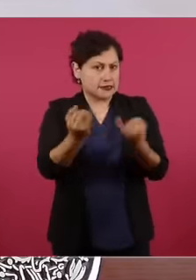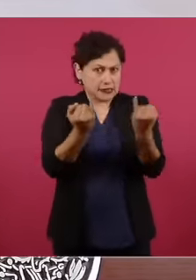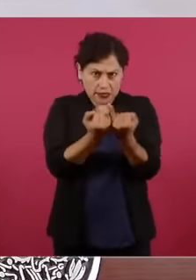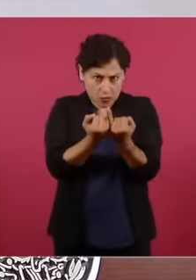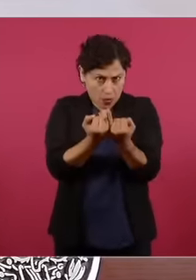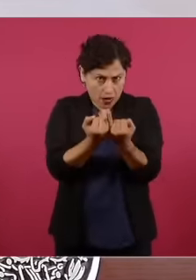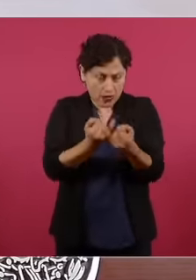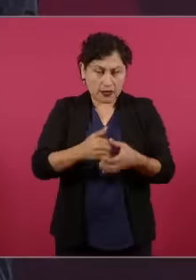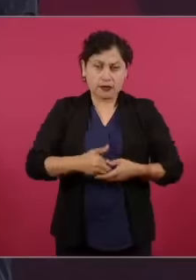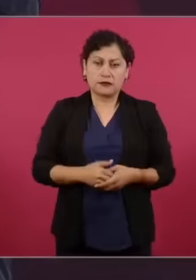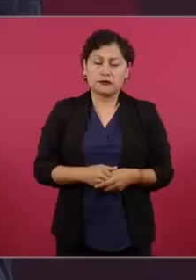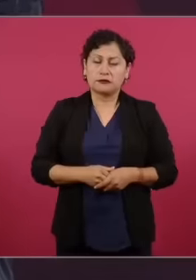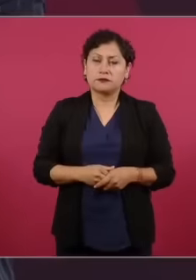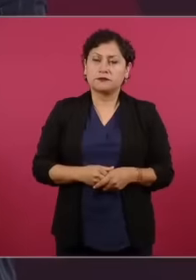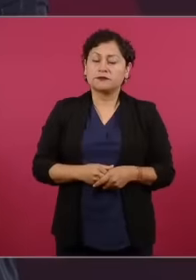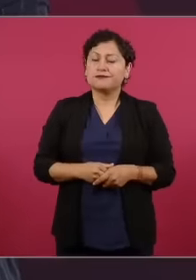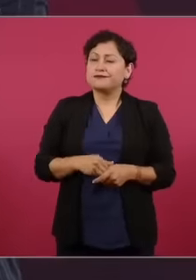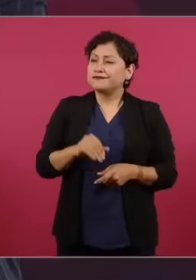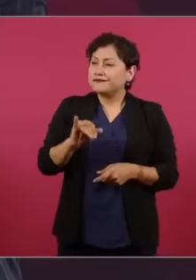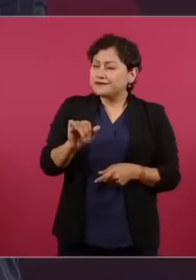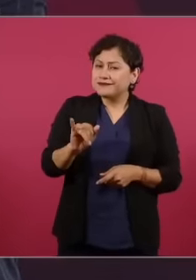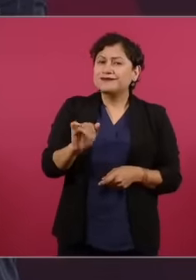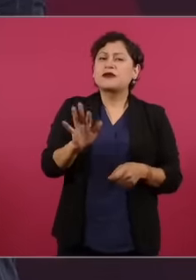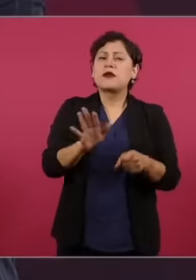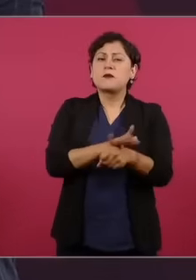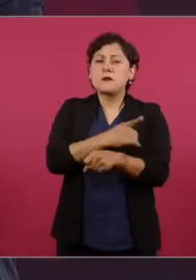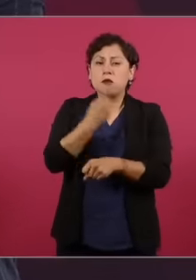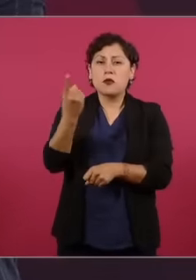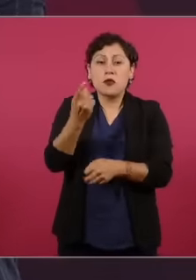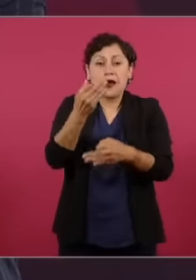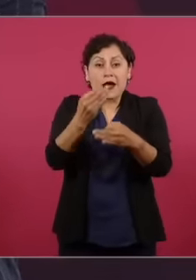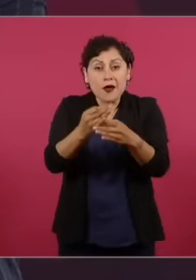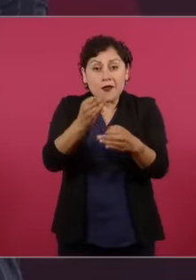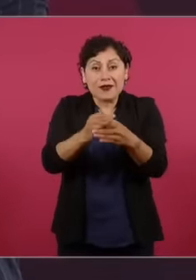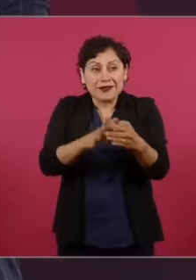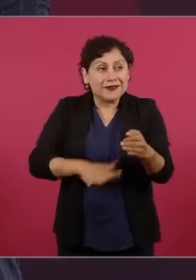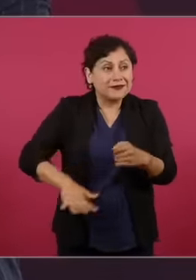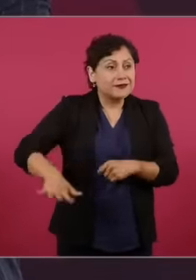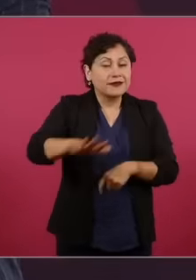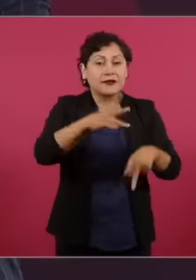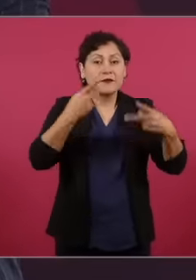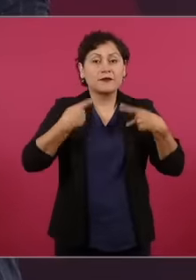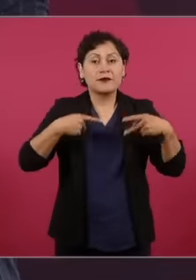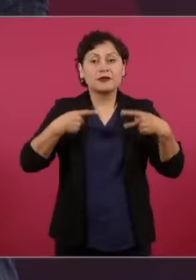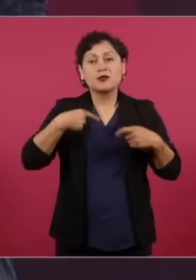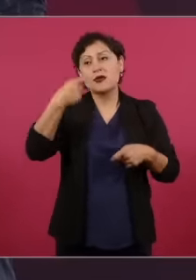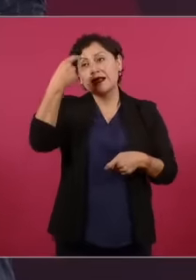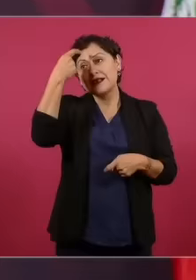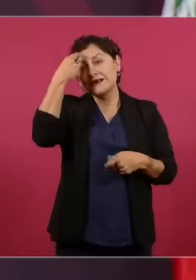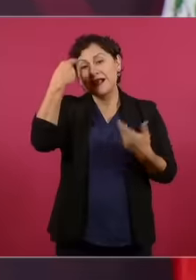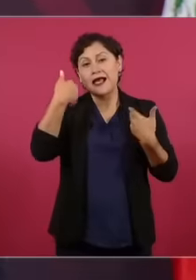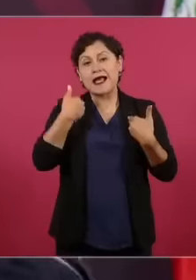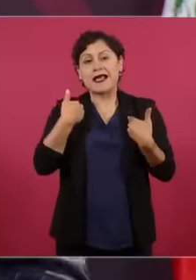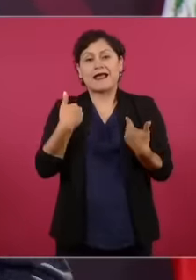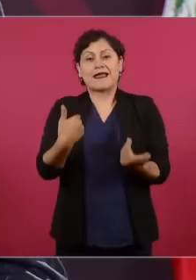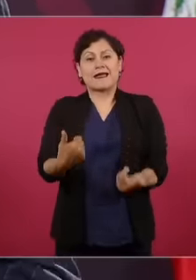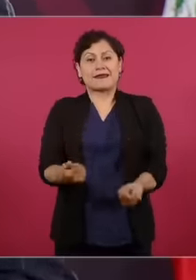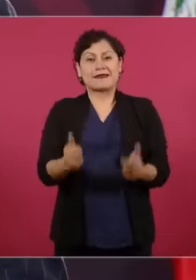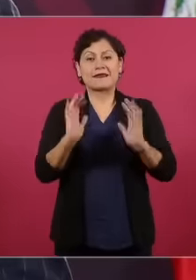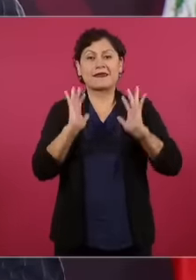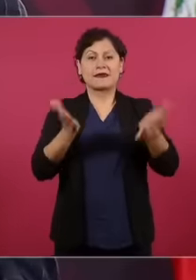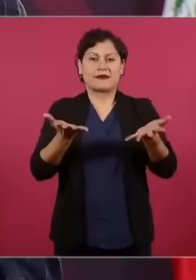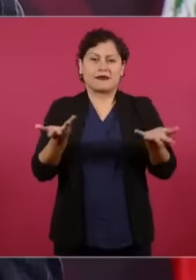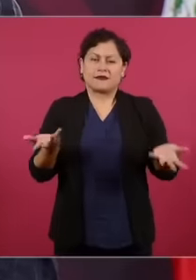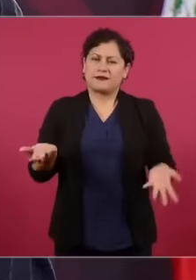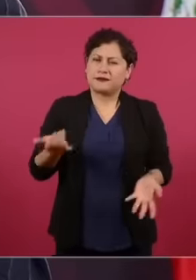Está muy Politizada Muy consciente Del pueblo No es tonto